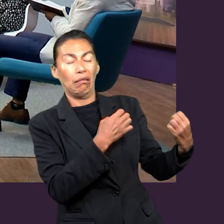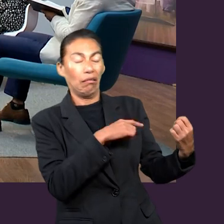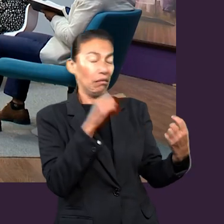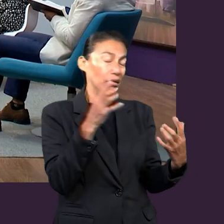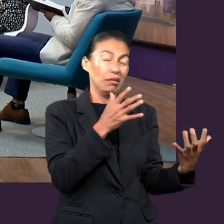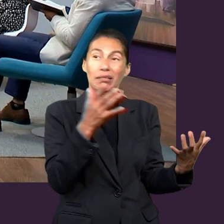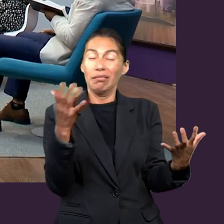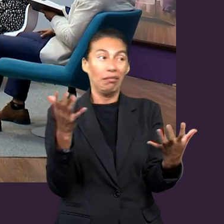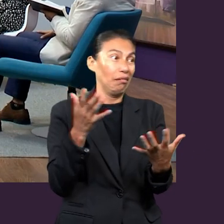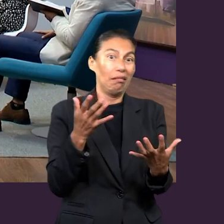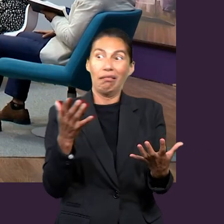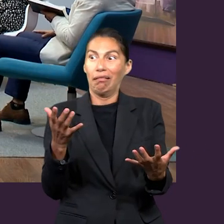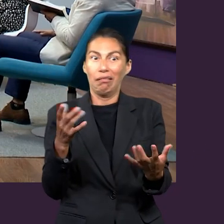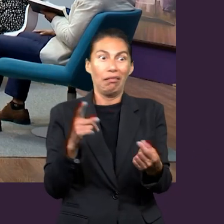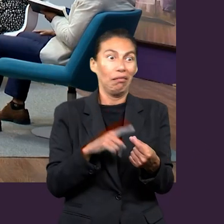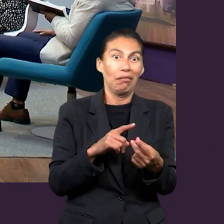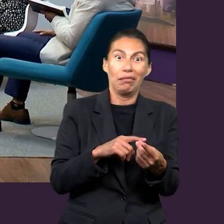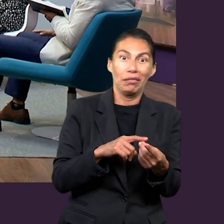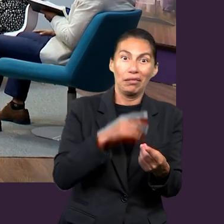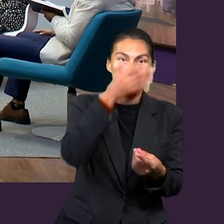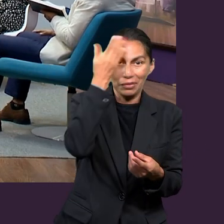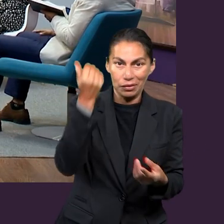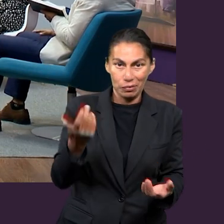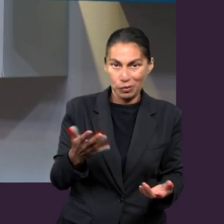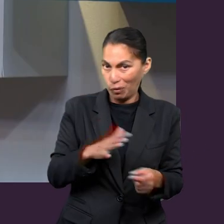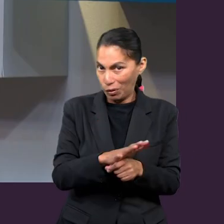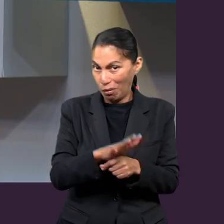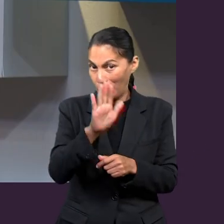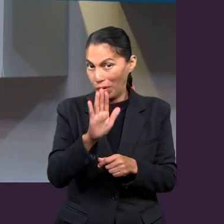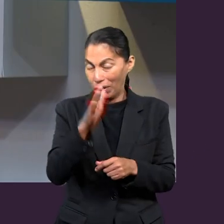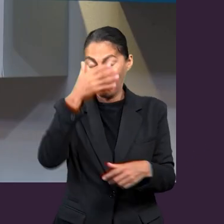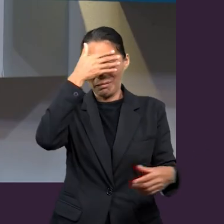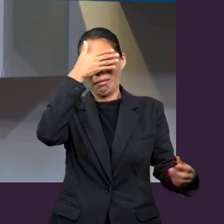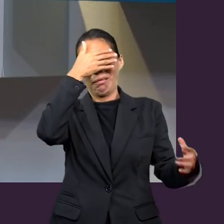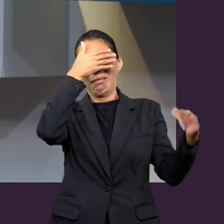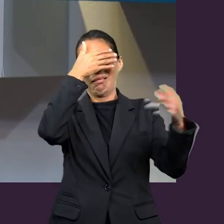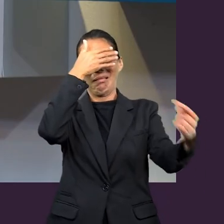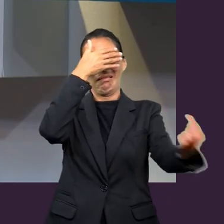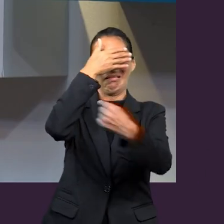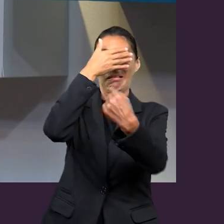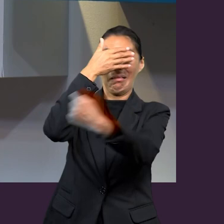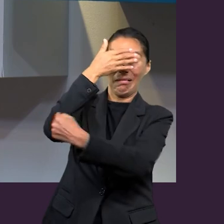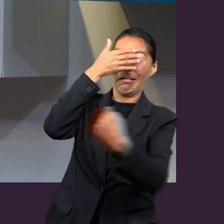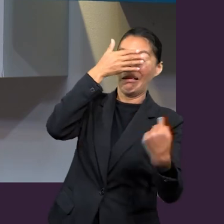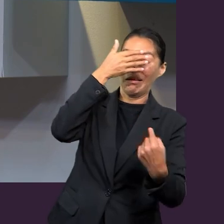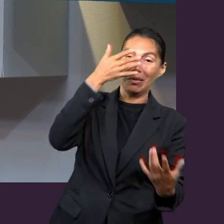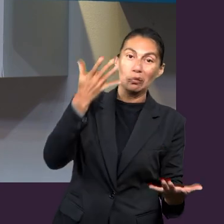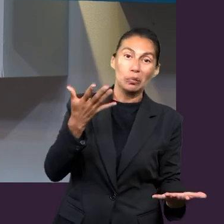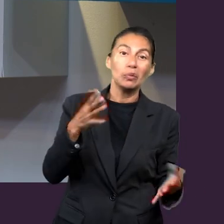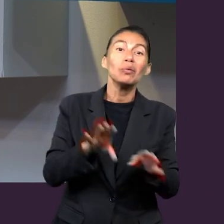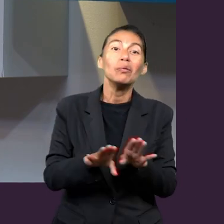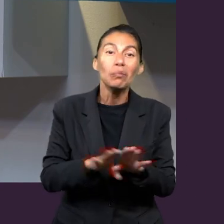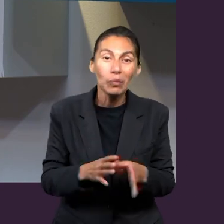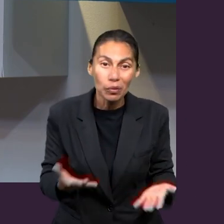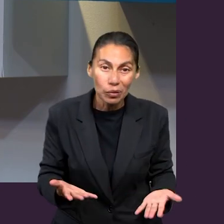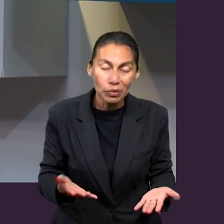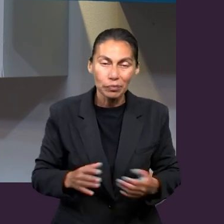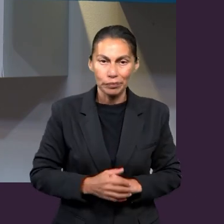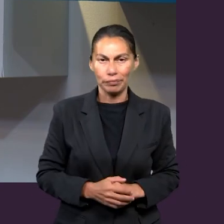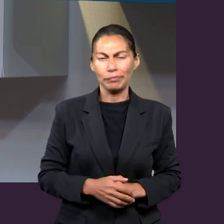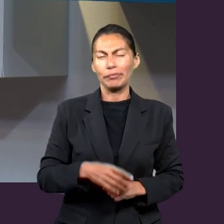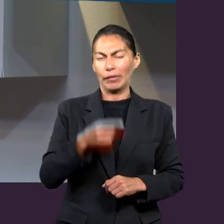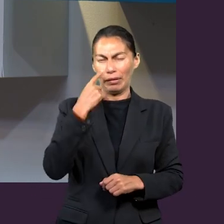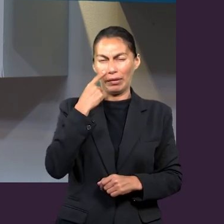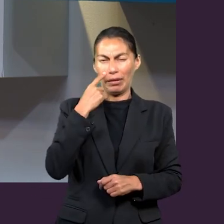La idea fundamental de mantenernos firmes yo creo que es la que deberíamos poner en práctica. Mantenernos firmes entendemos,